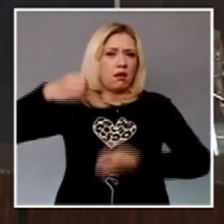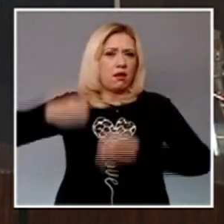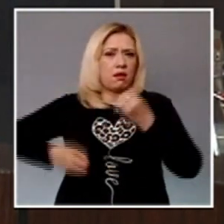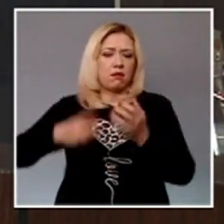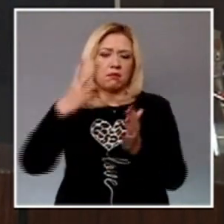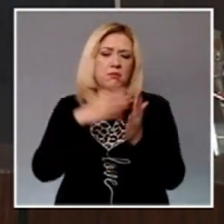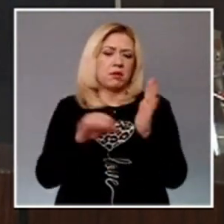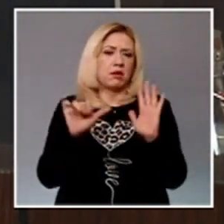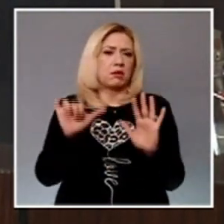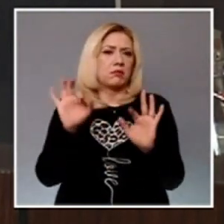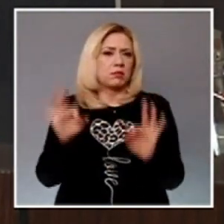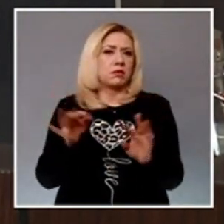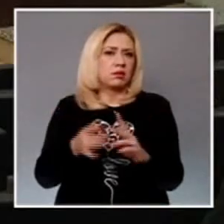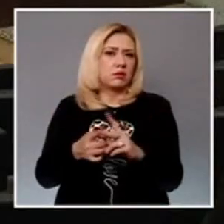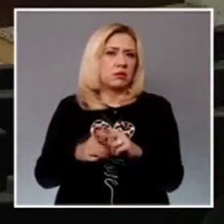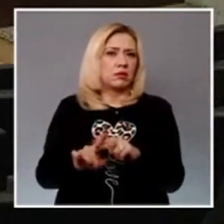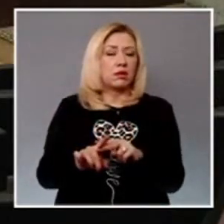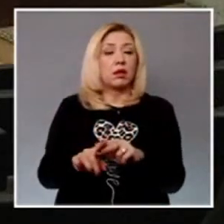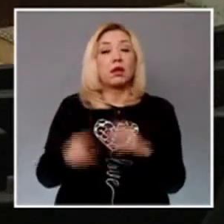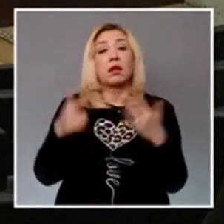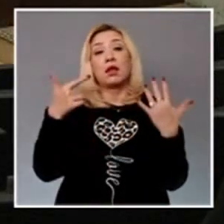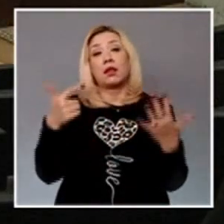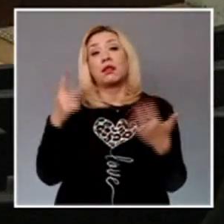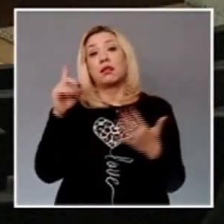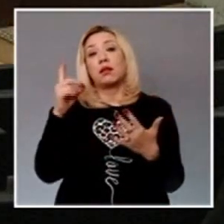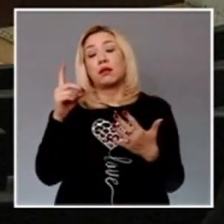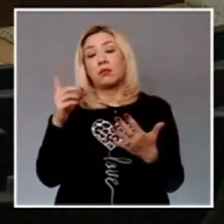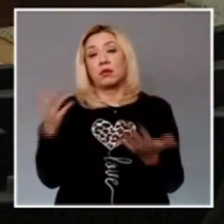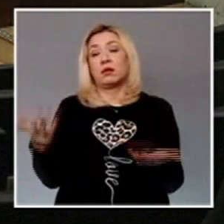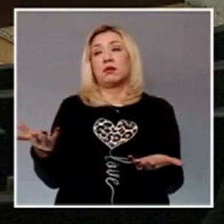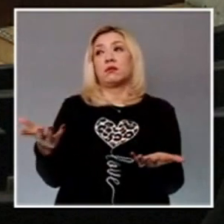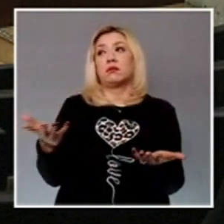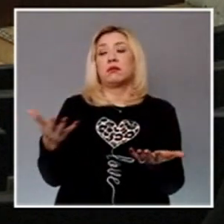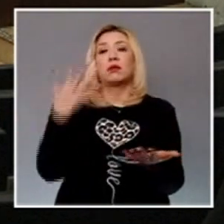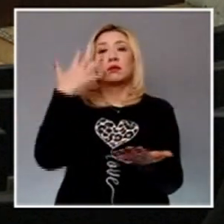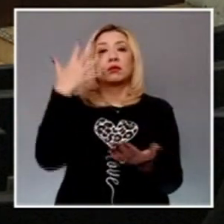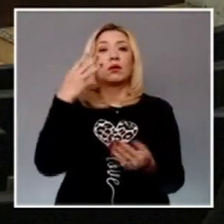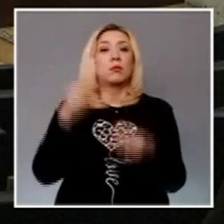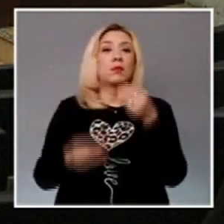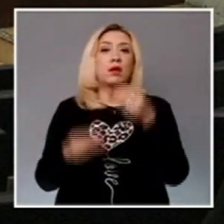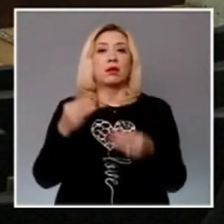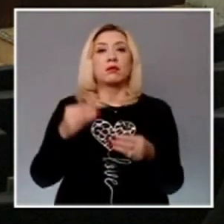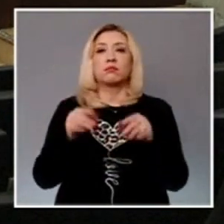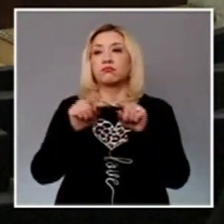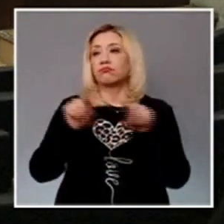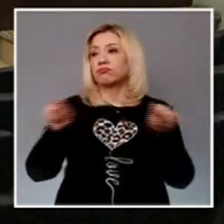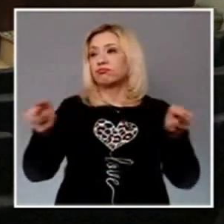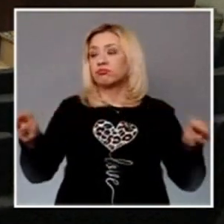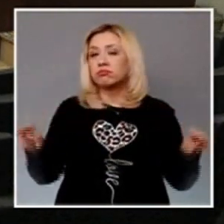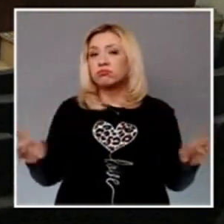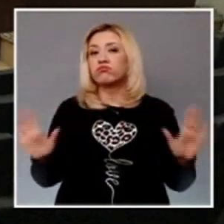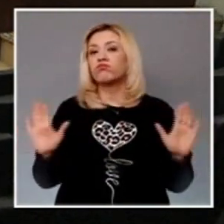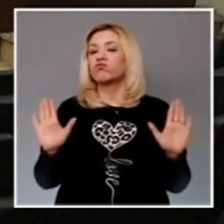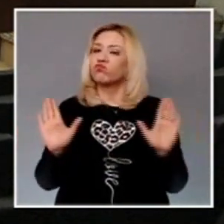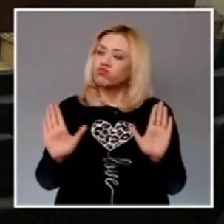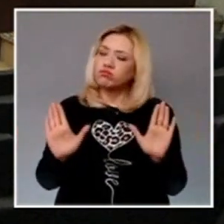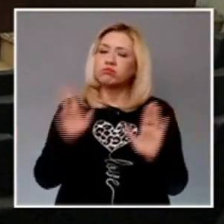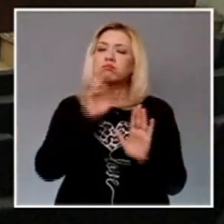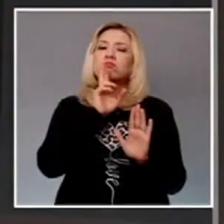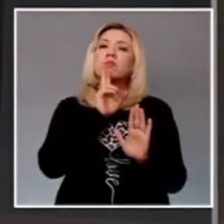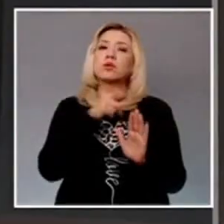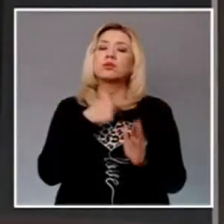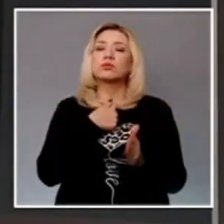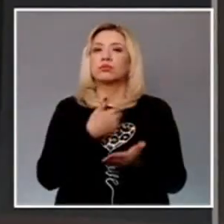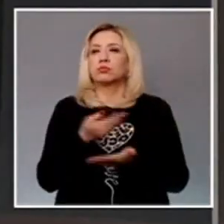pasado 7 de diciembre con la presencia de las cinco magistraturas, espacio en donde pondrá consideración su permanencia como presidente del